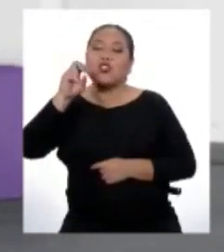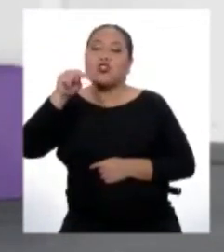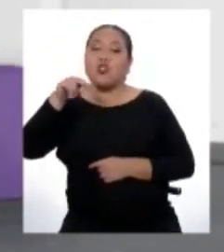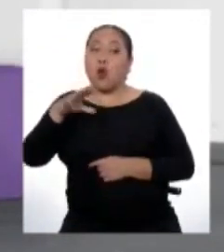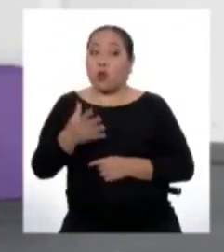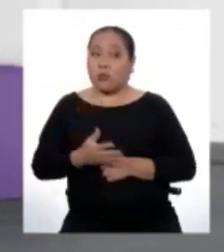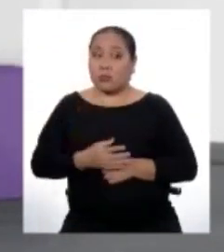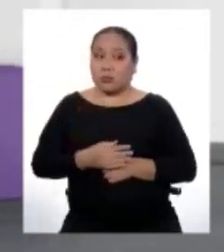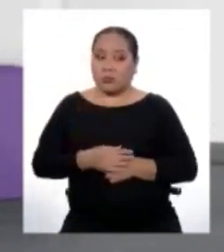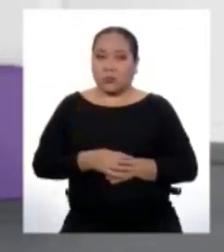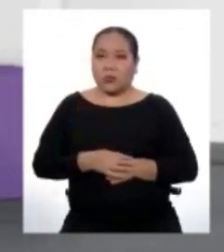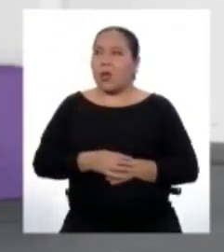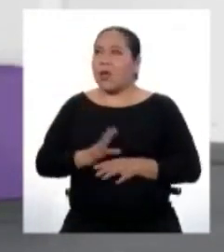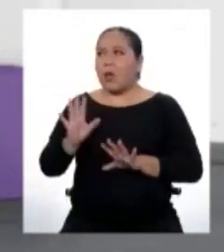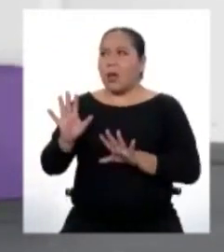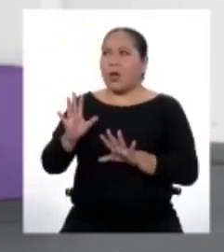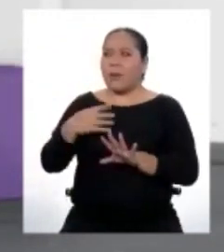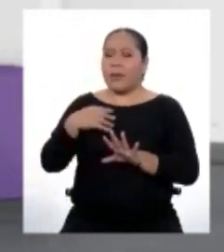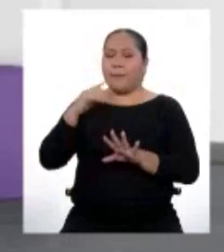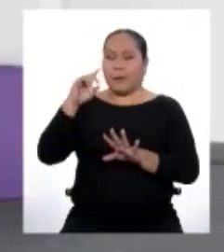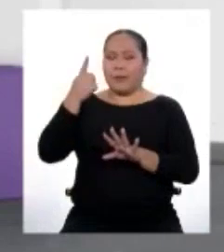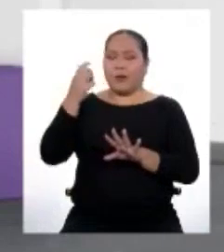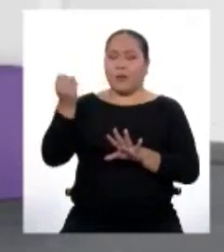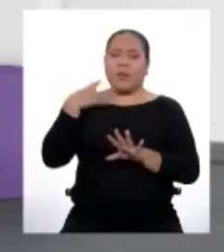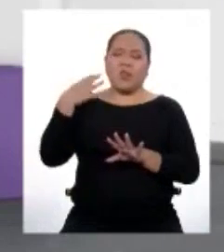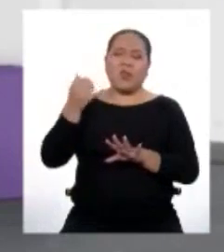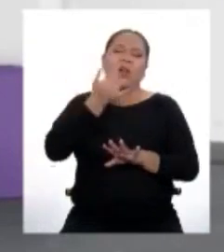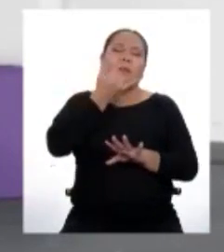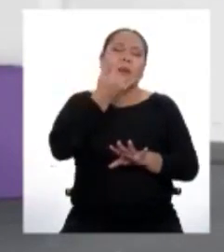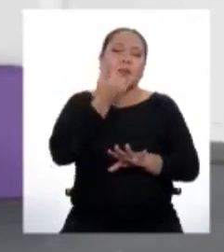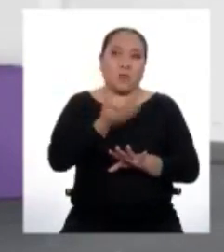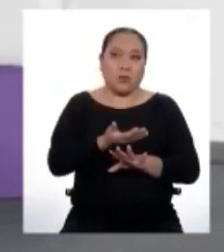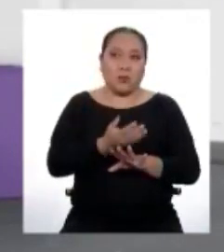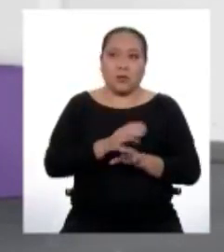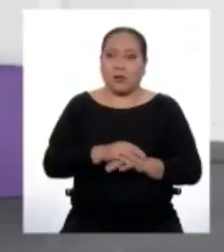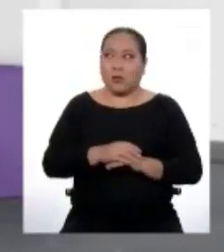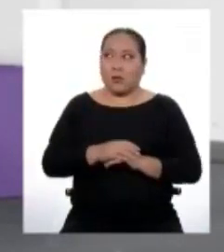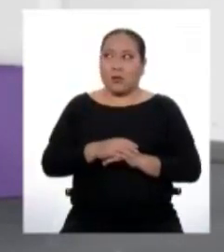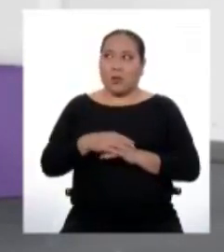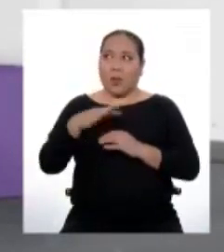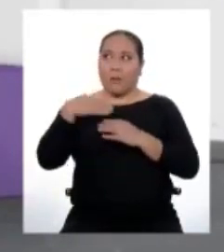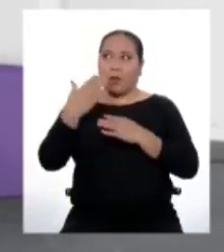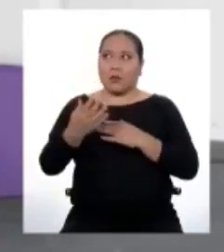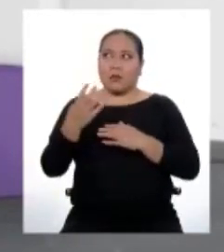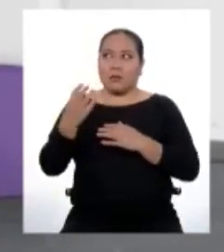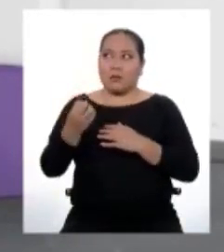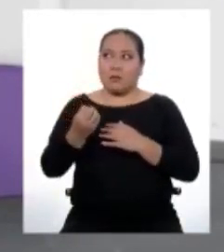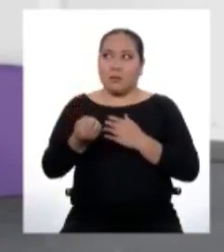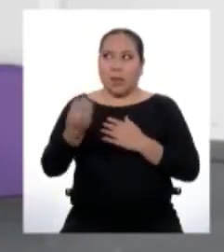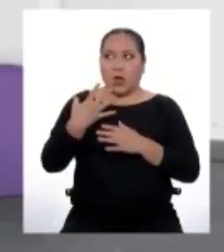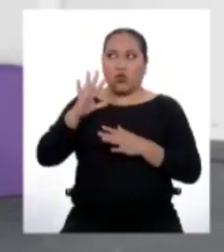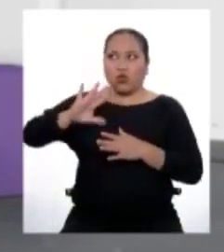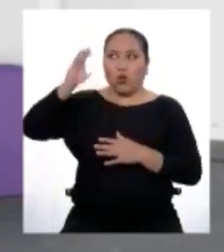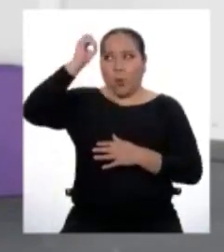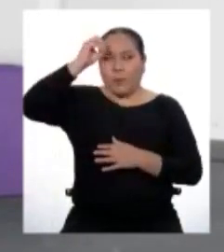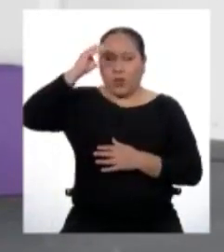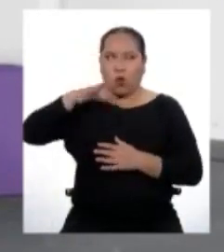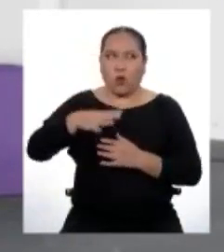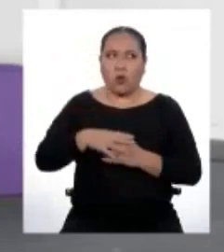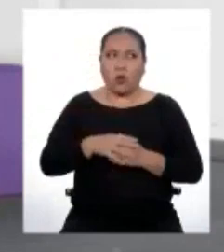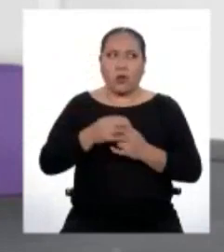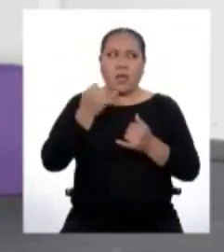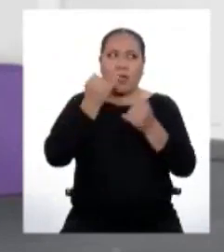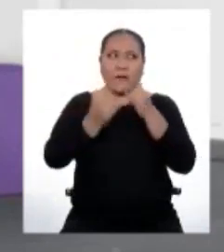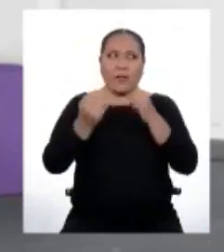a ver. Primero me informó sobre una situación. ¿Qué tal? Luego de eso me dio su punto de vista sobre el asunto. Y al final